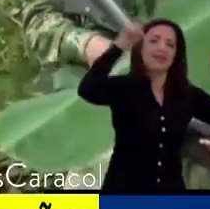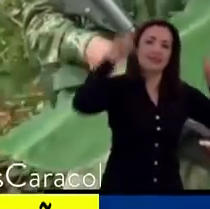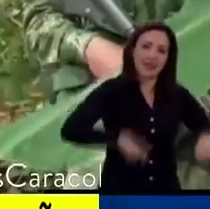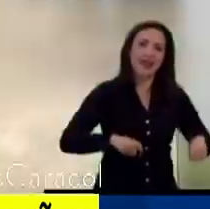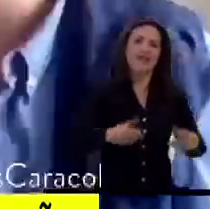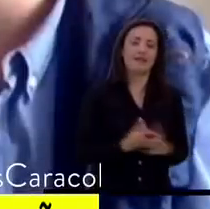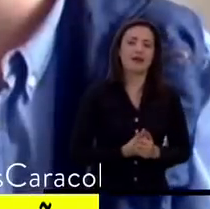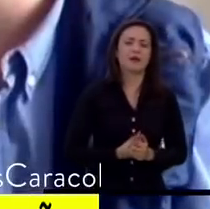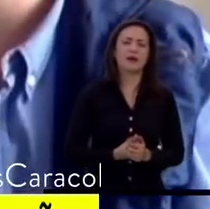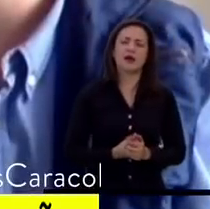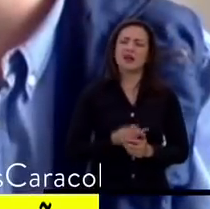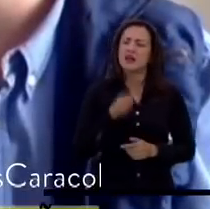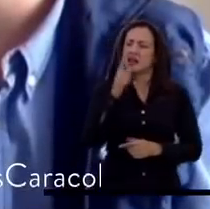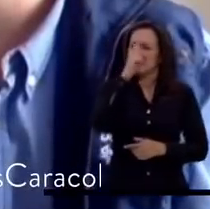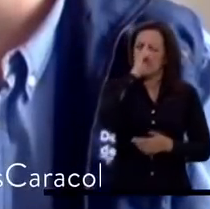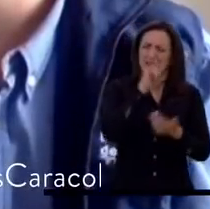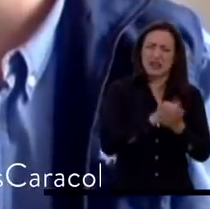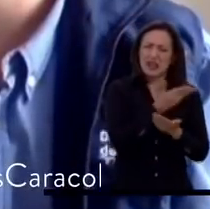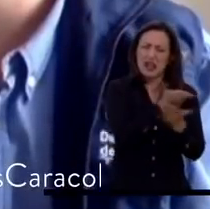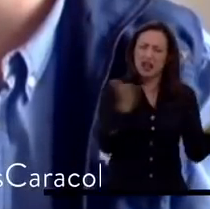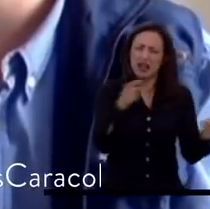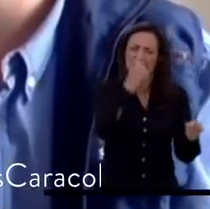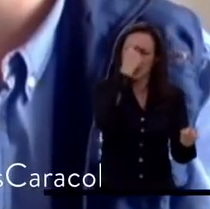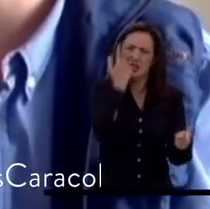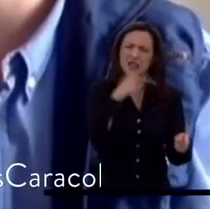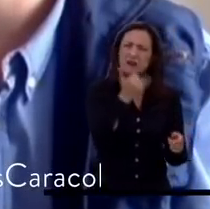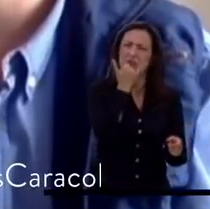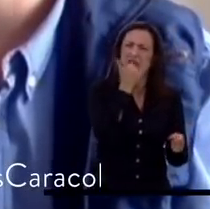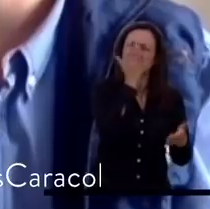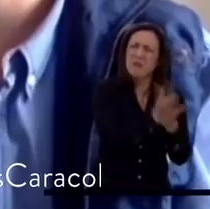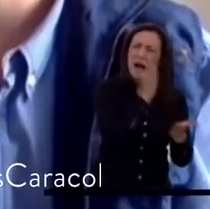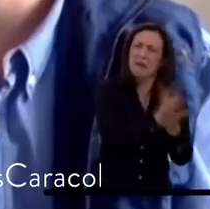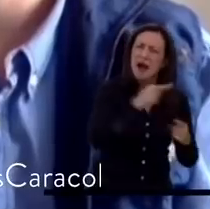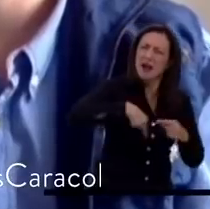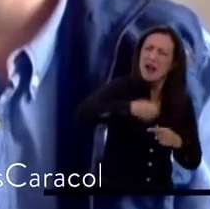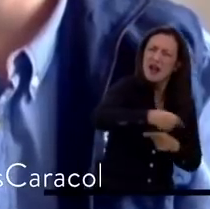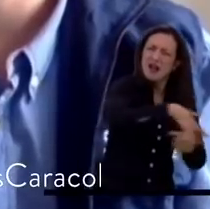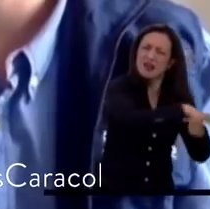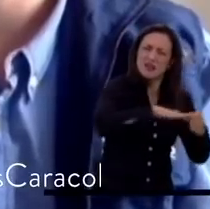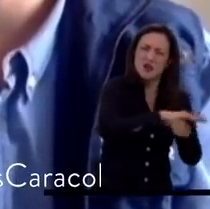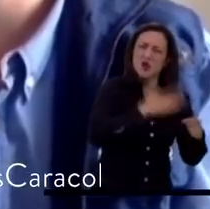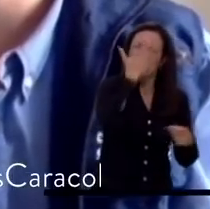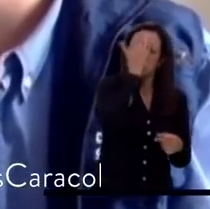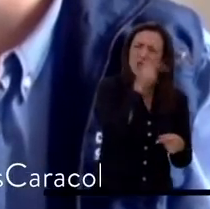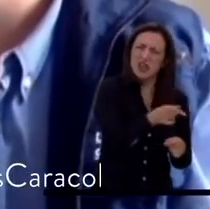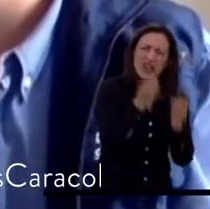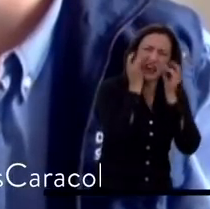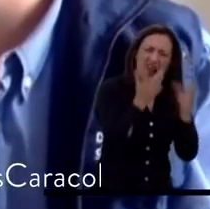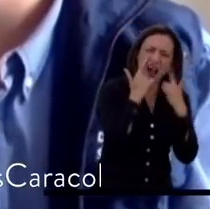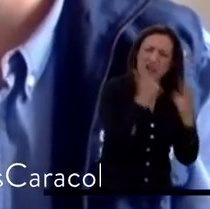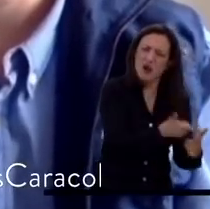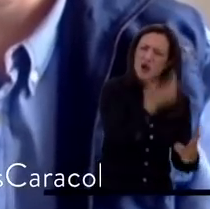¿Y qué creen ustedes que es lo que está pasando en esa zona en particular? ¿A qué se debe esa cruda situación de violencia?